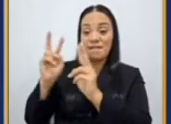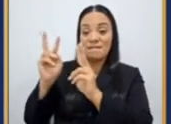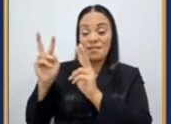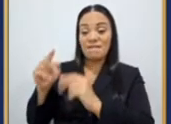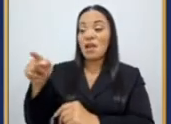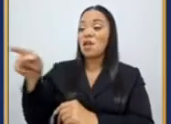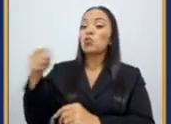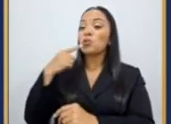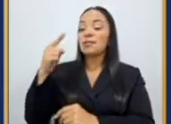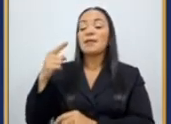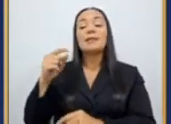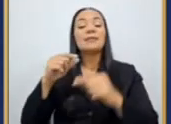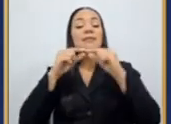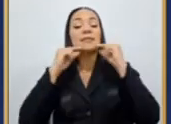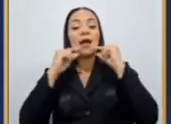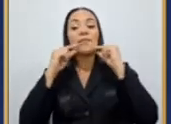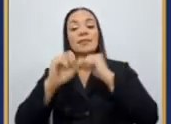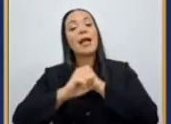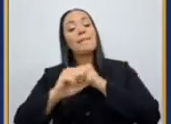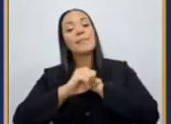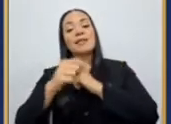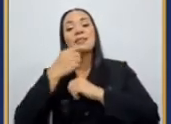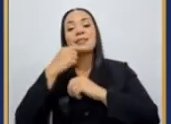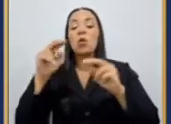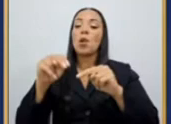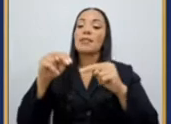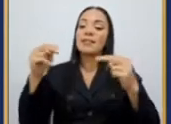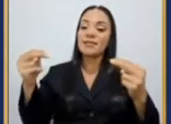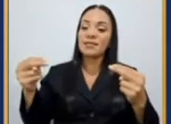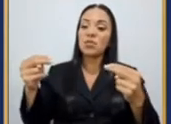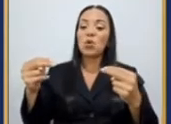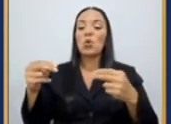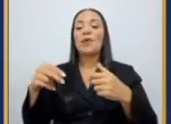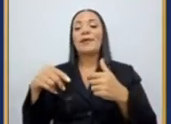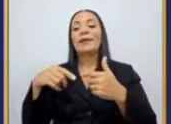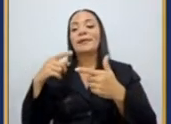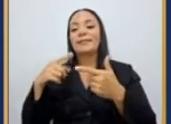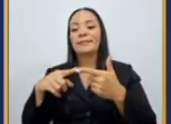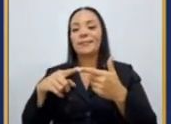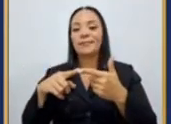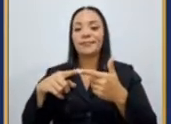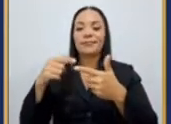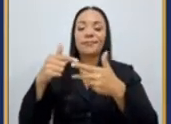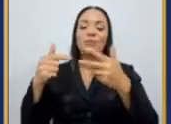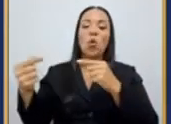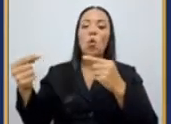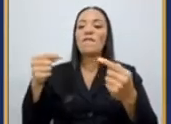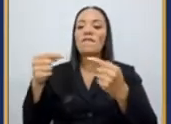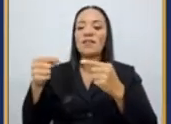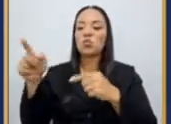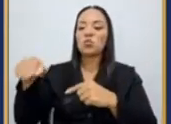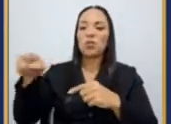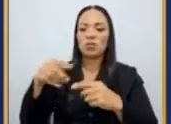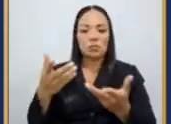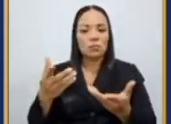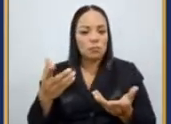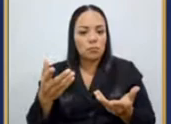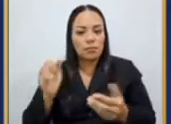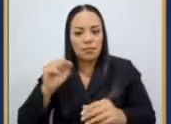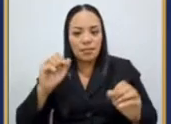en la campaña dijo que La Nación ha tenido conflictos con ellos, por supuesto.